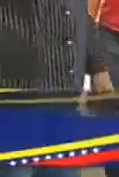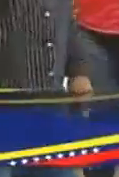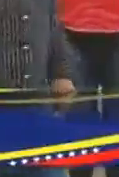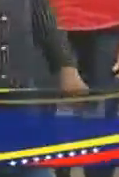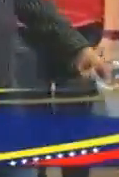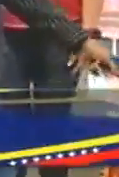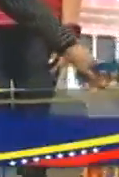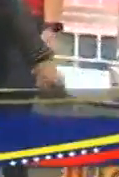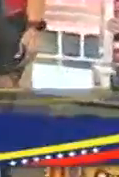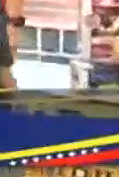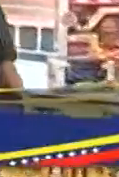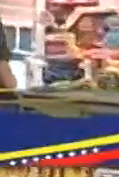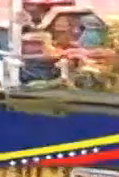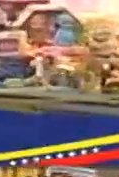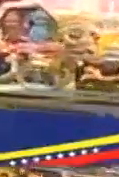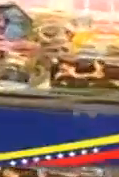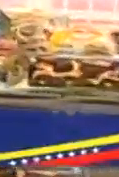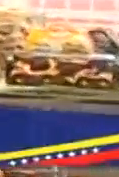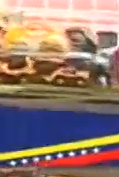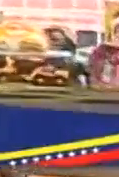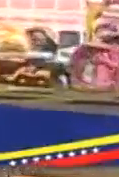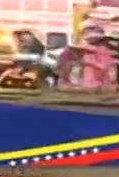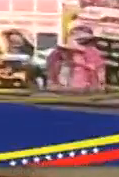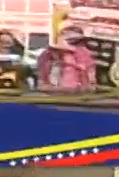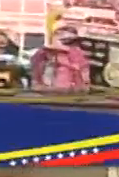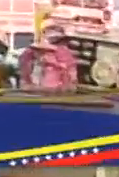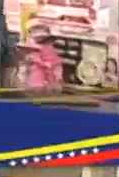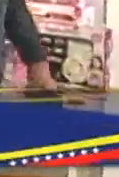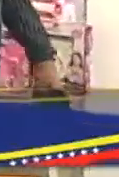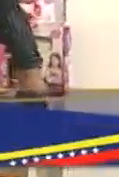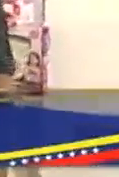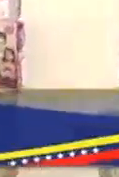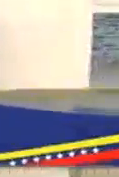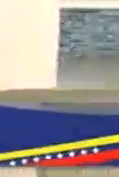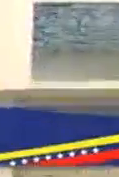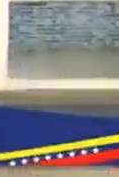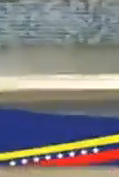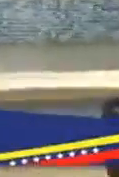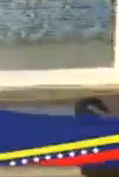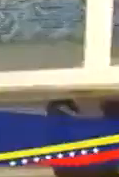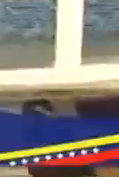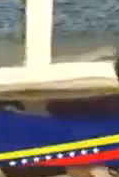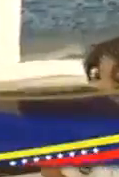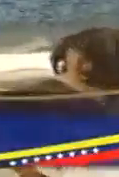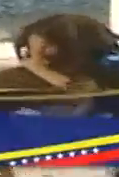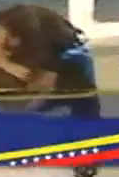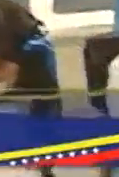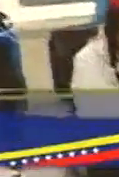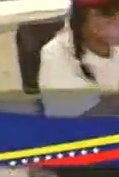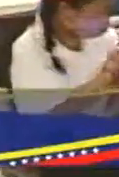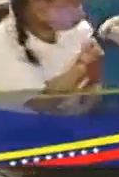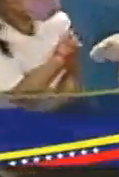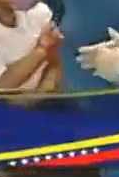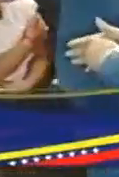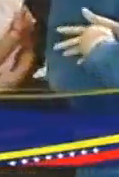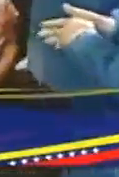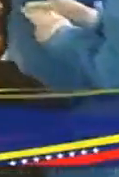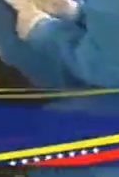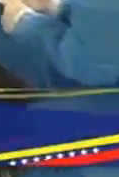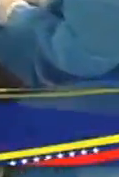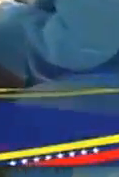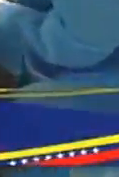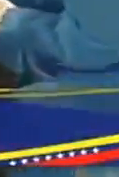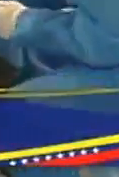competitivo del proceso de enseñanza y pedagógico de nuestros niños niñas y jóvenes nosotros contamos con